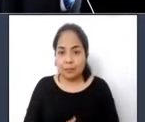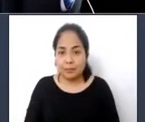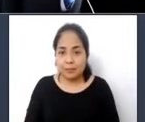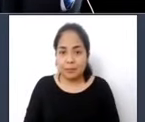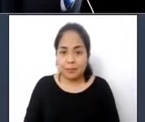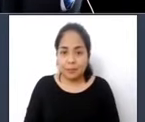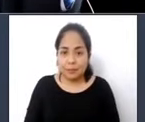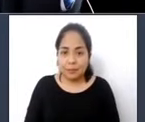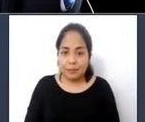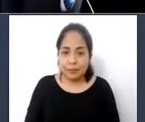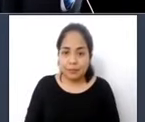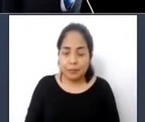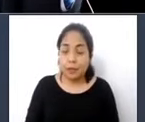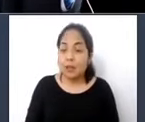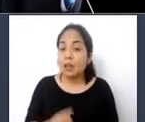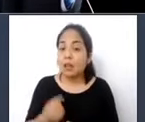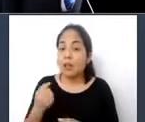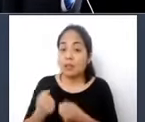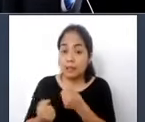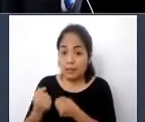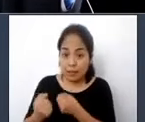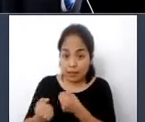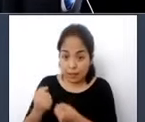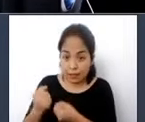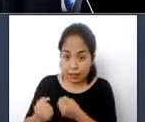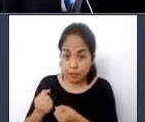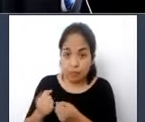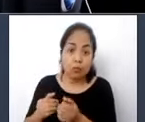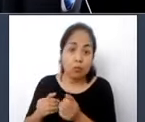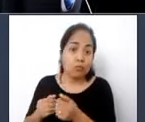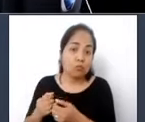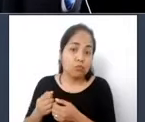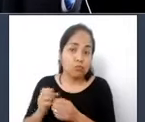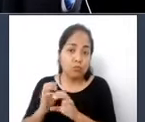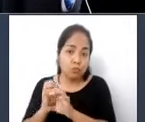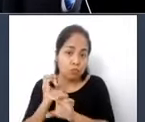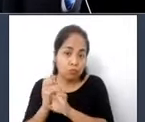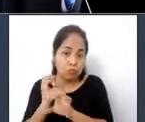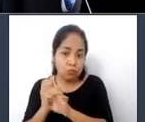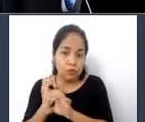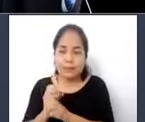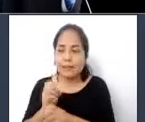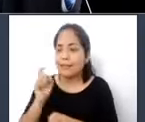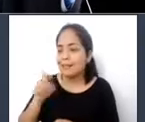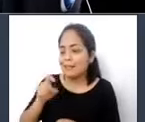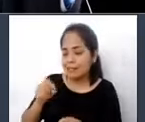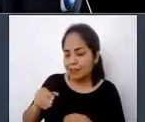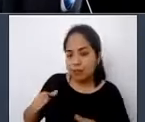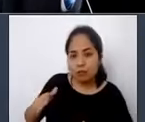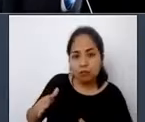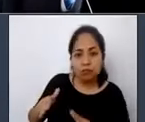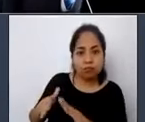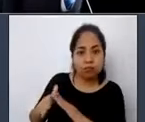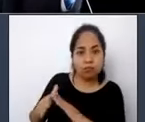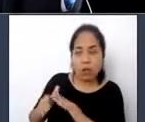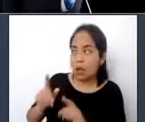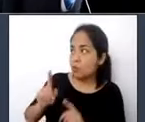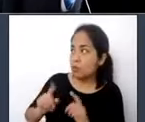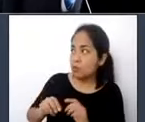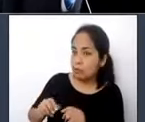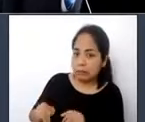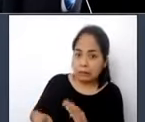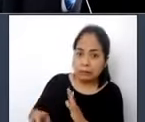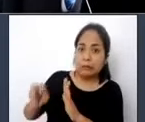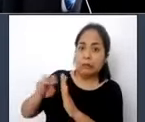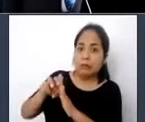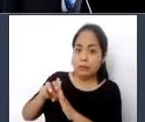en el transporte terrestre los buses y transporte urbano deberían tener rampas mecánicas si son unidades de piso alto o acceso directo del paradero